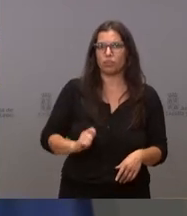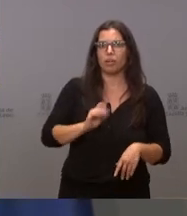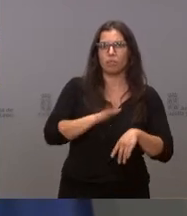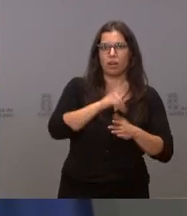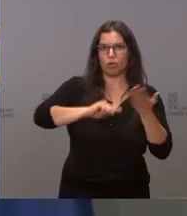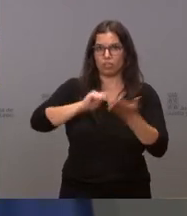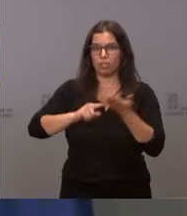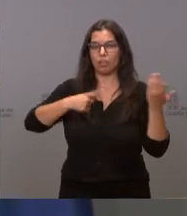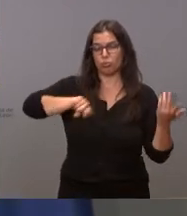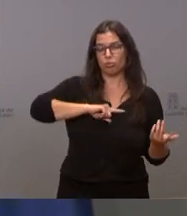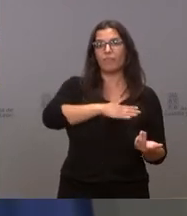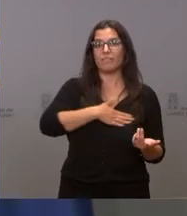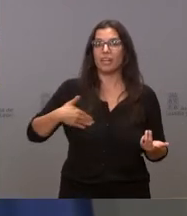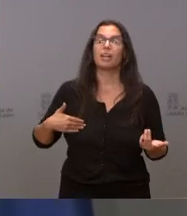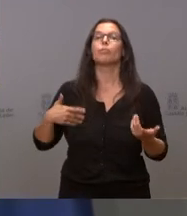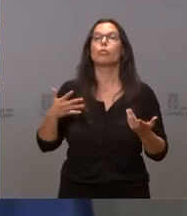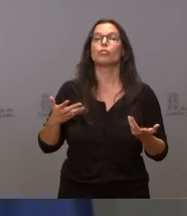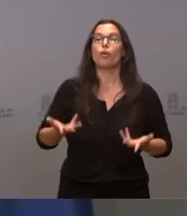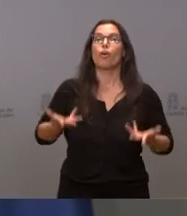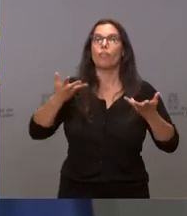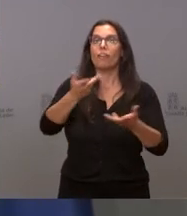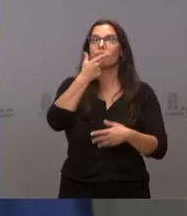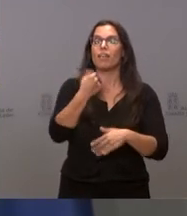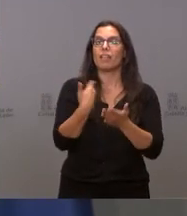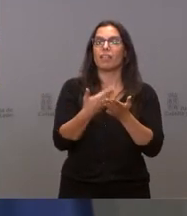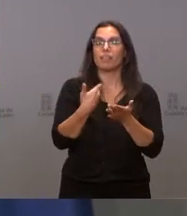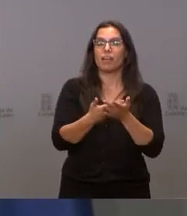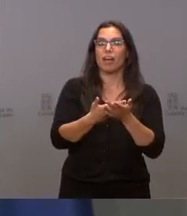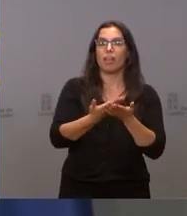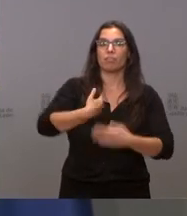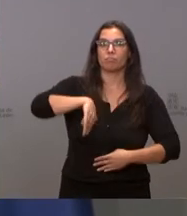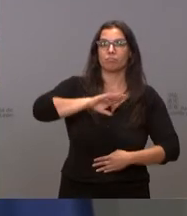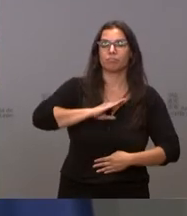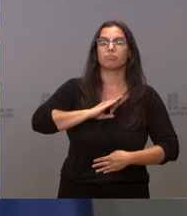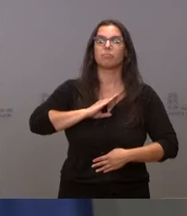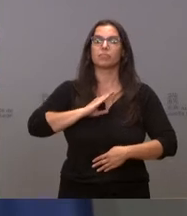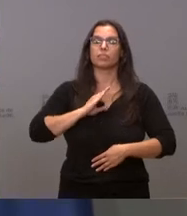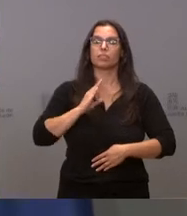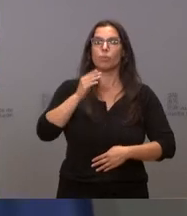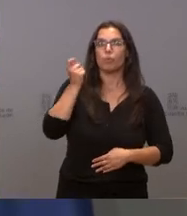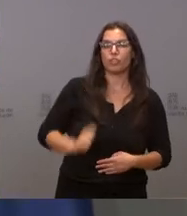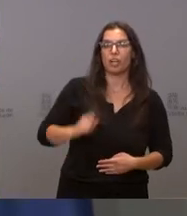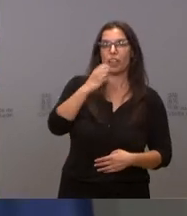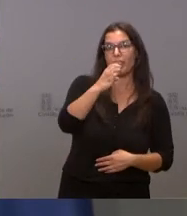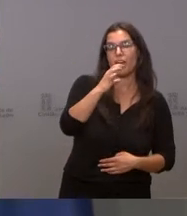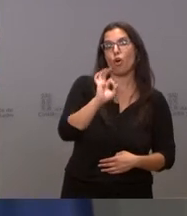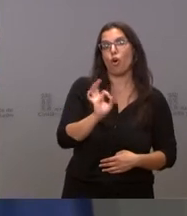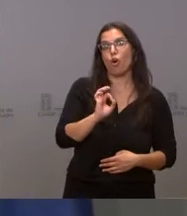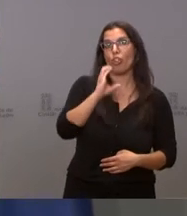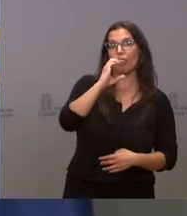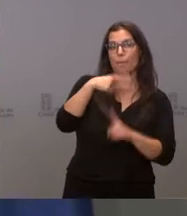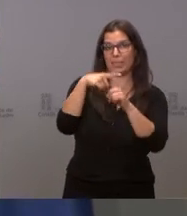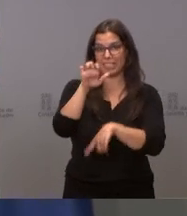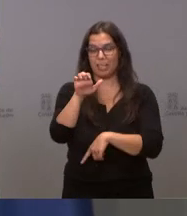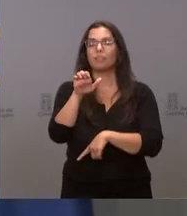pretendemos es facilitar la obtención del certificado de aptitud profesional acreditativo, el C o el C más E, para